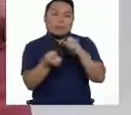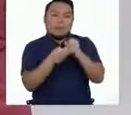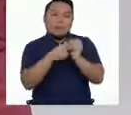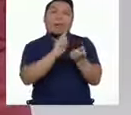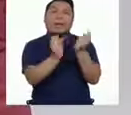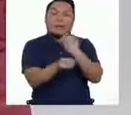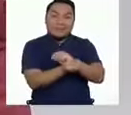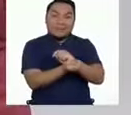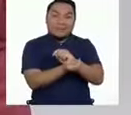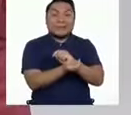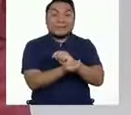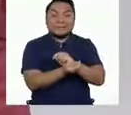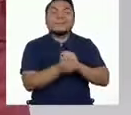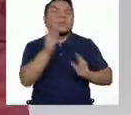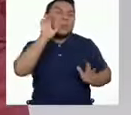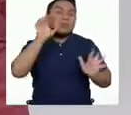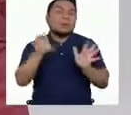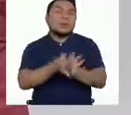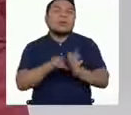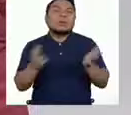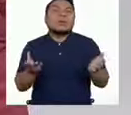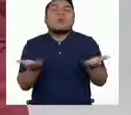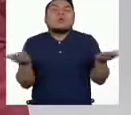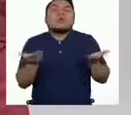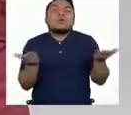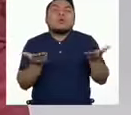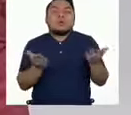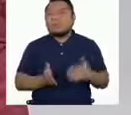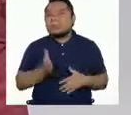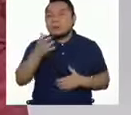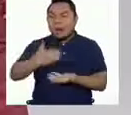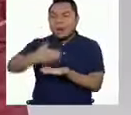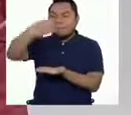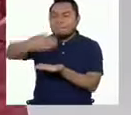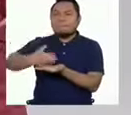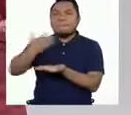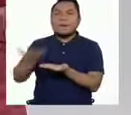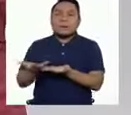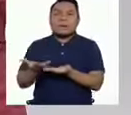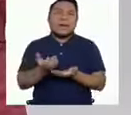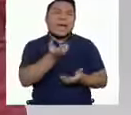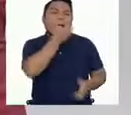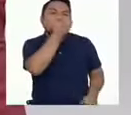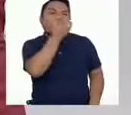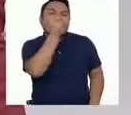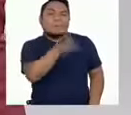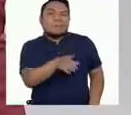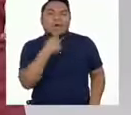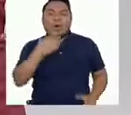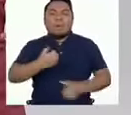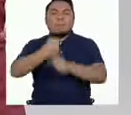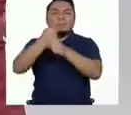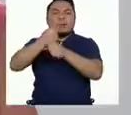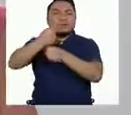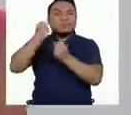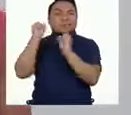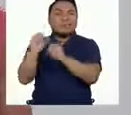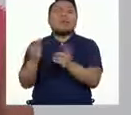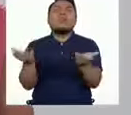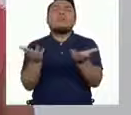Por ejemplo, ¿cómo sabemos en qué lugar van las botellas, las manzanas o las bolsas de plástico?